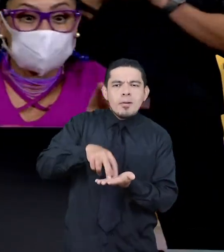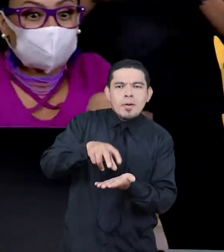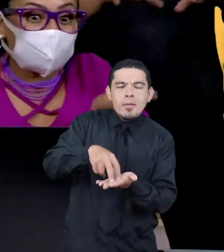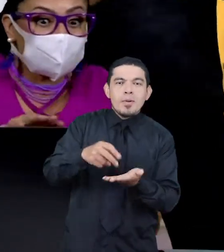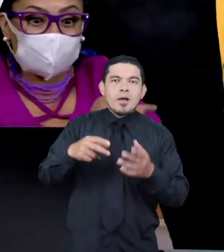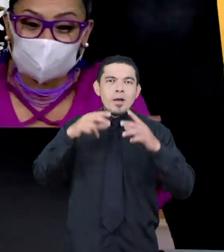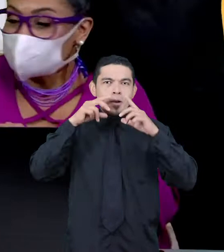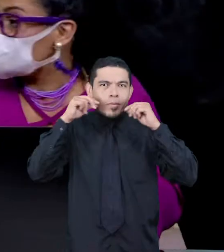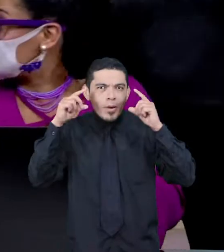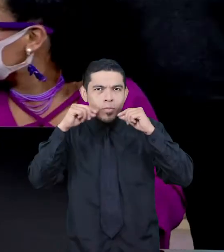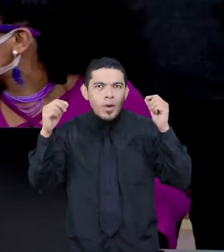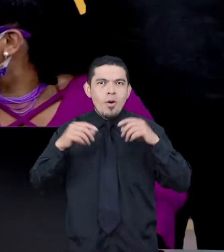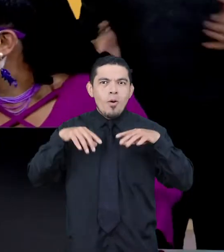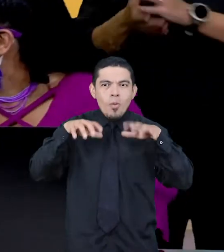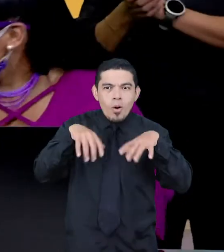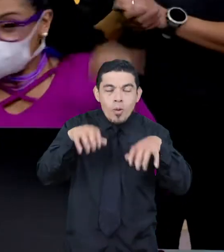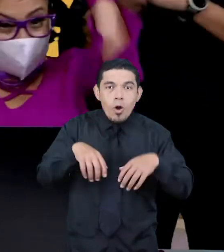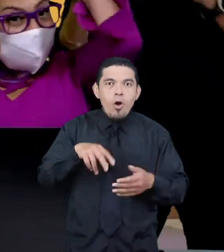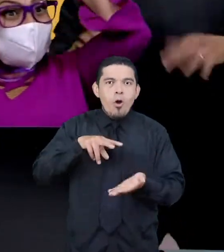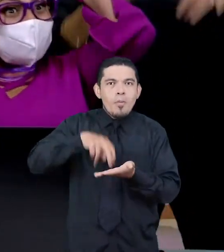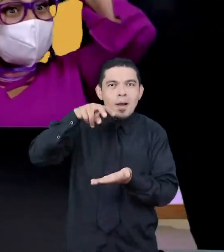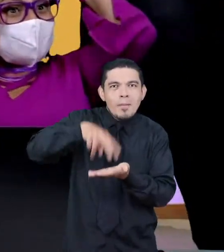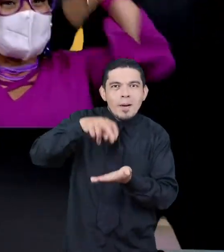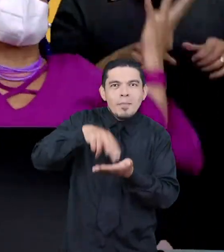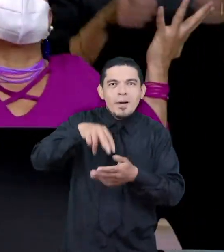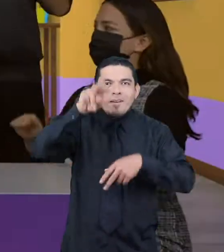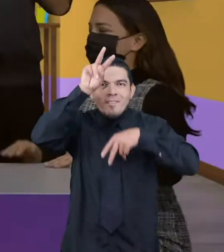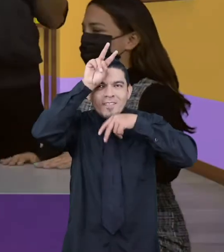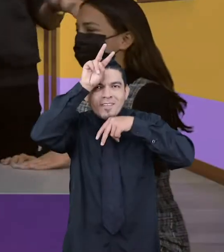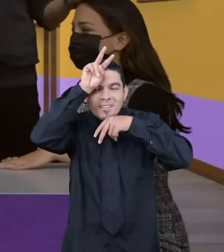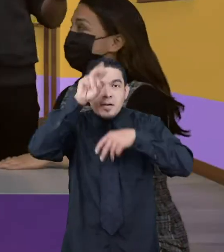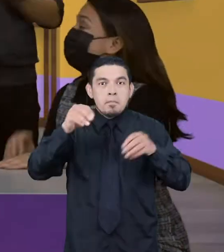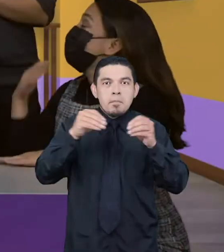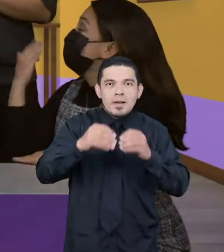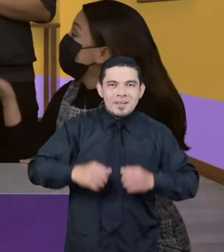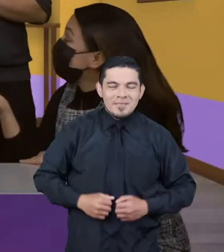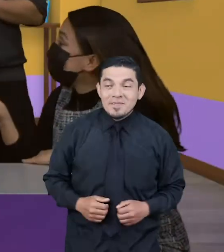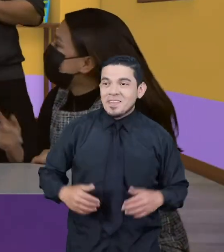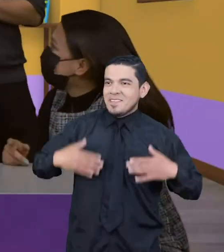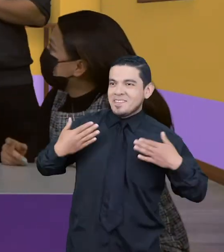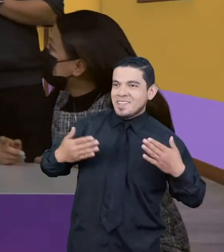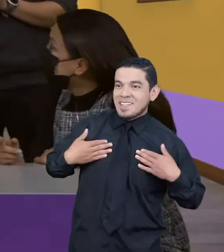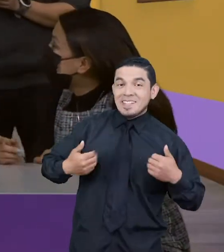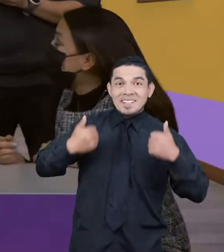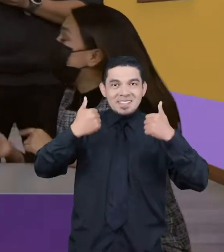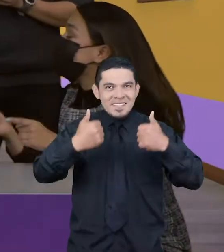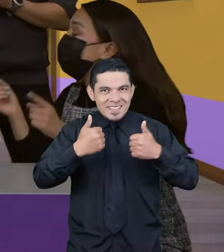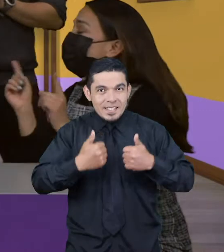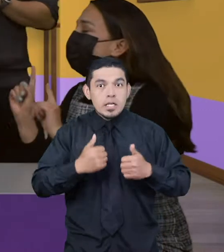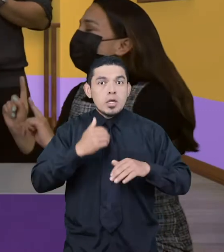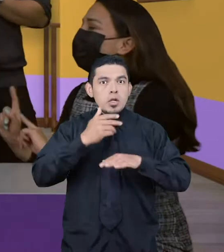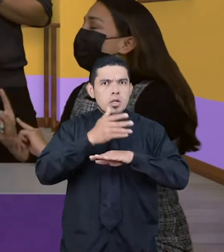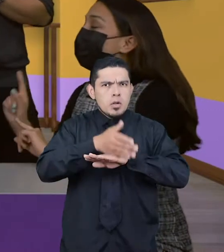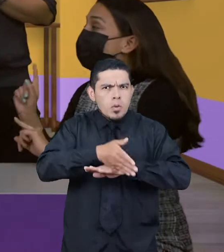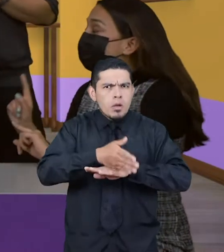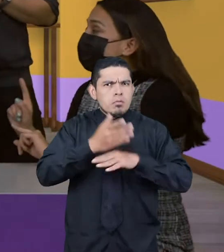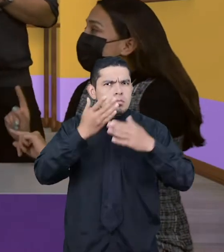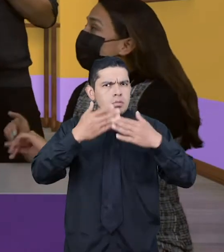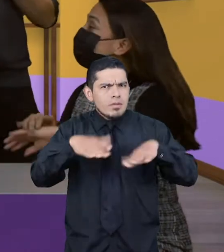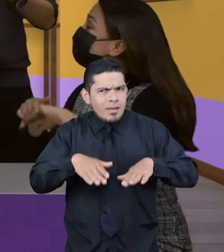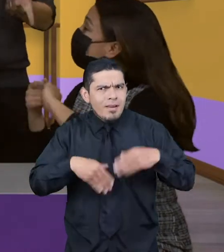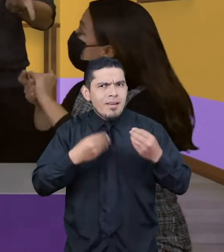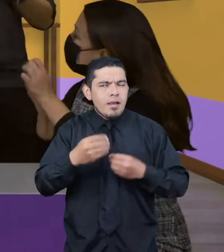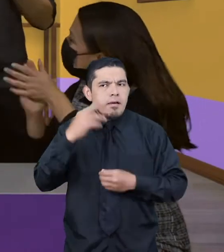y los gatos? ¿O cómo saltan los conejos? ¡Qué divertido! Y una vez que sean divertidos, les vamos a invitar a